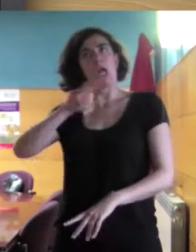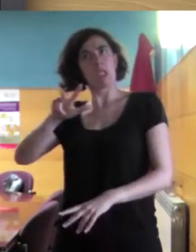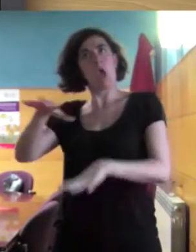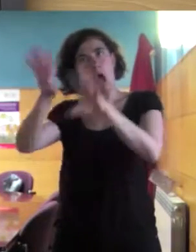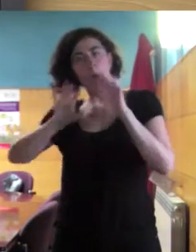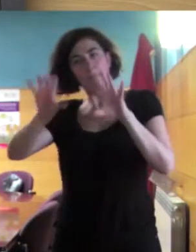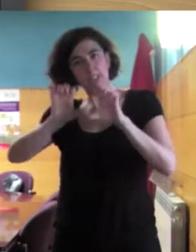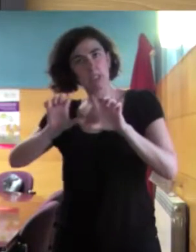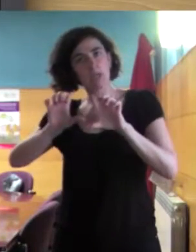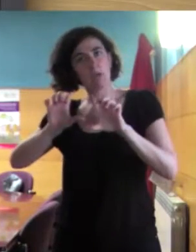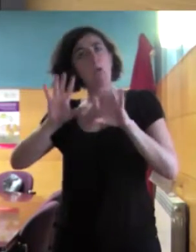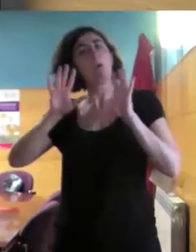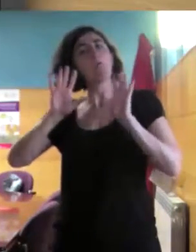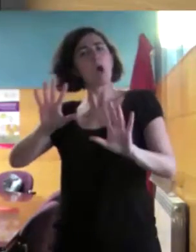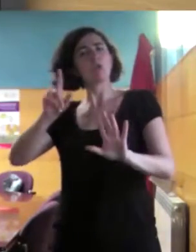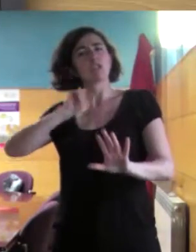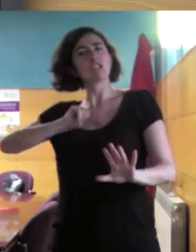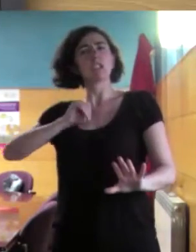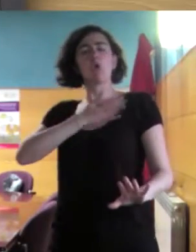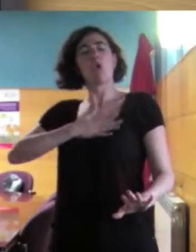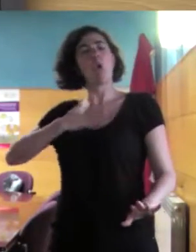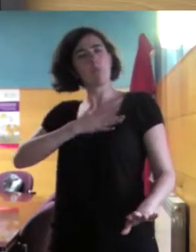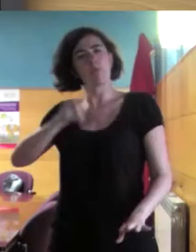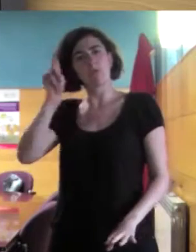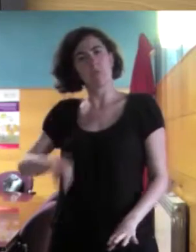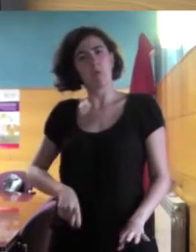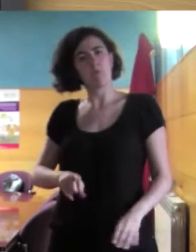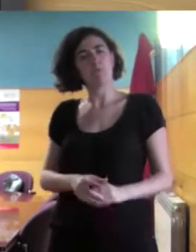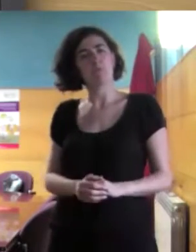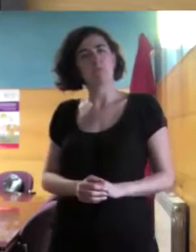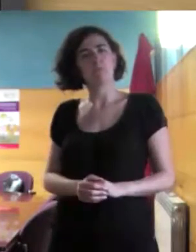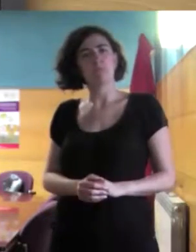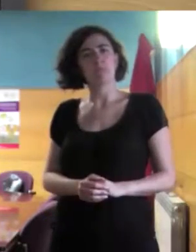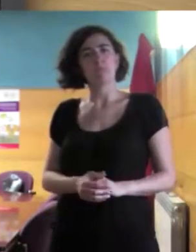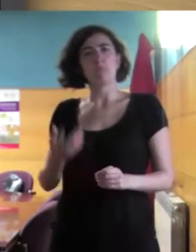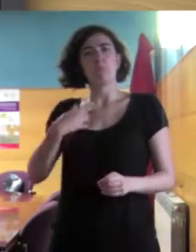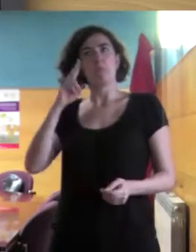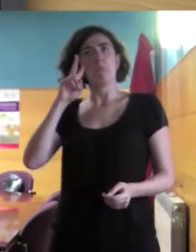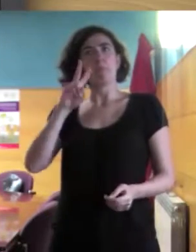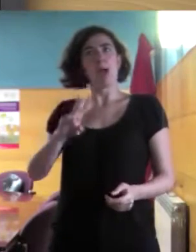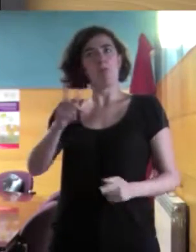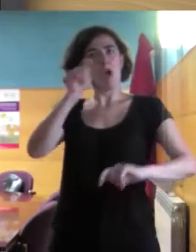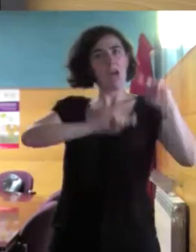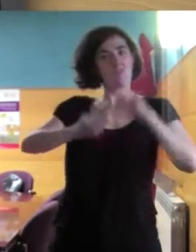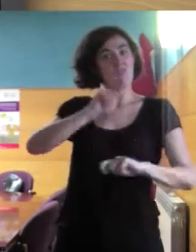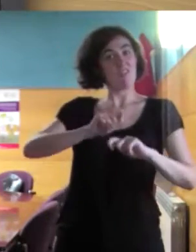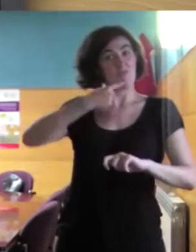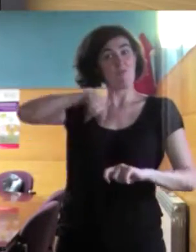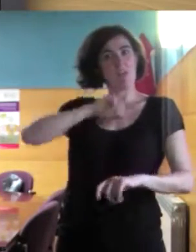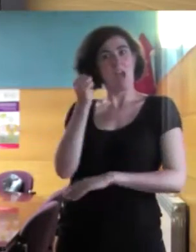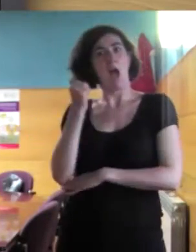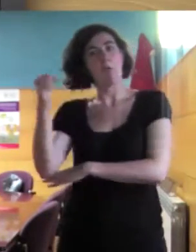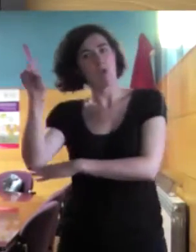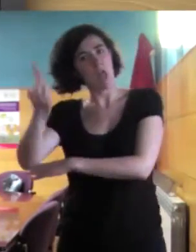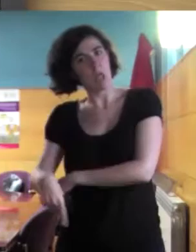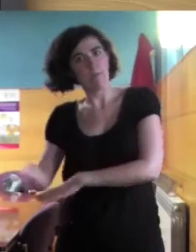se sienten un poco cómoda, viendo que en ALAI también se le apoya un poco, ¿no? Se le